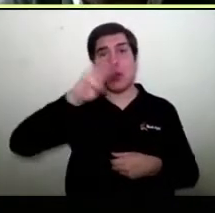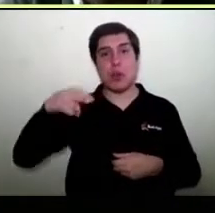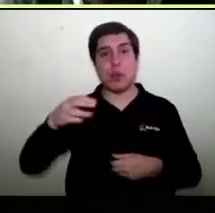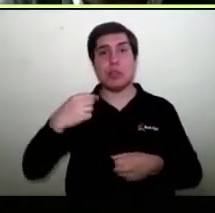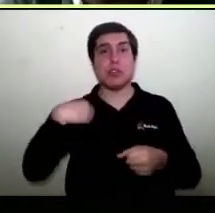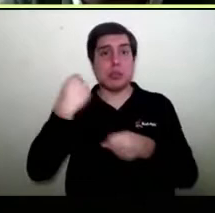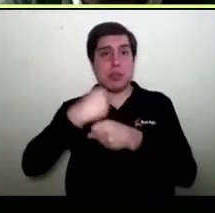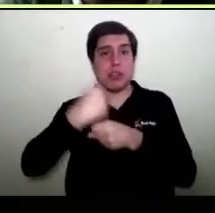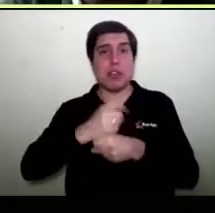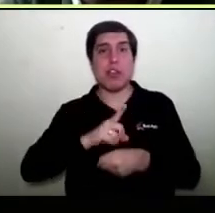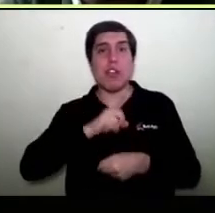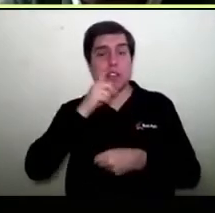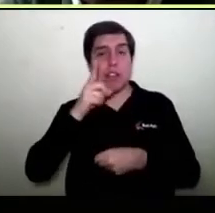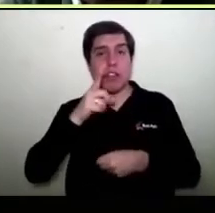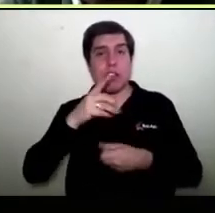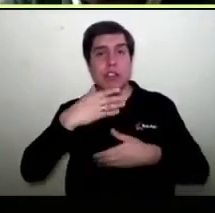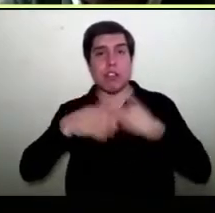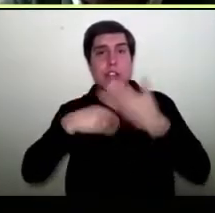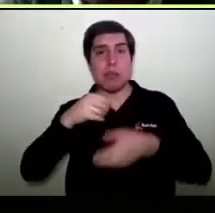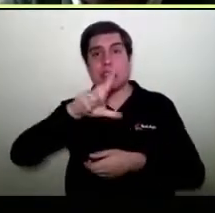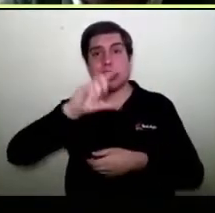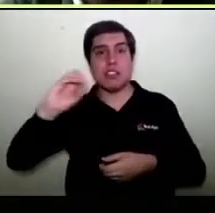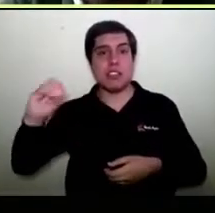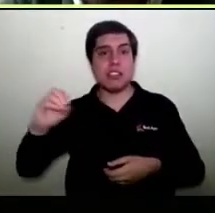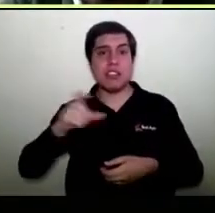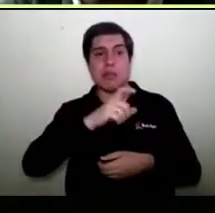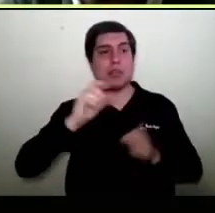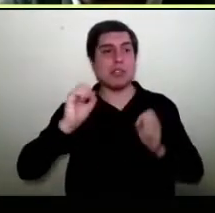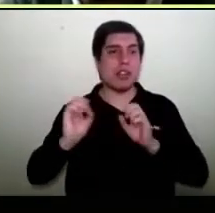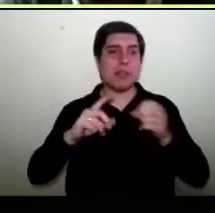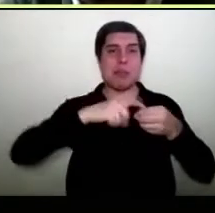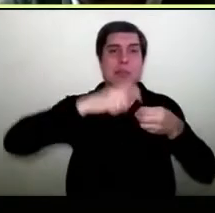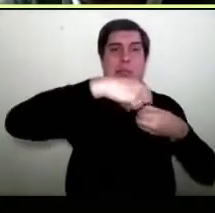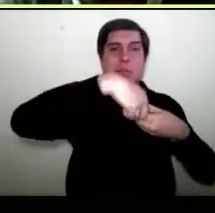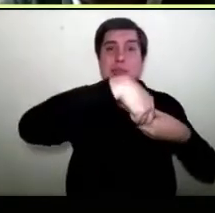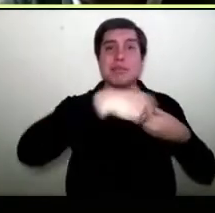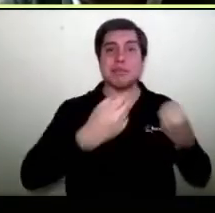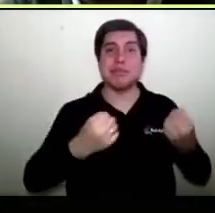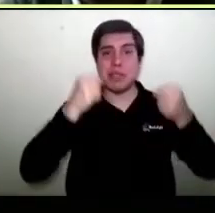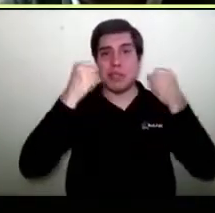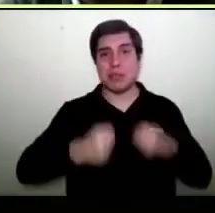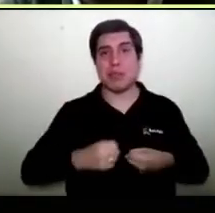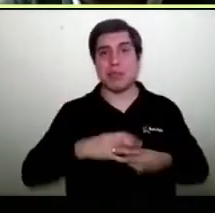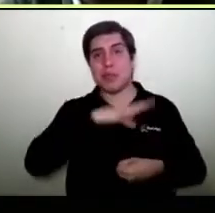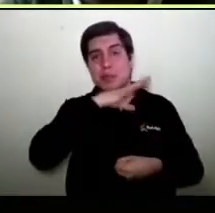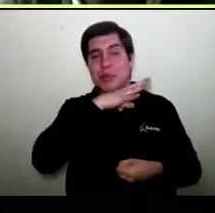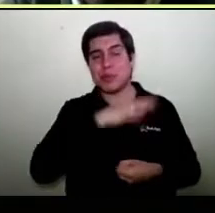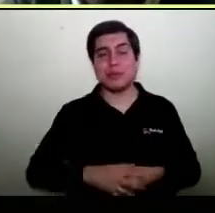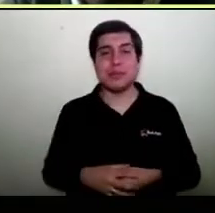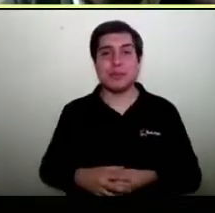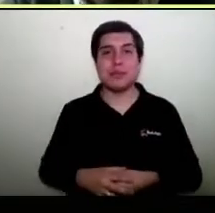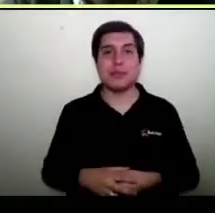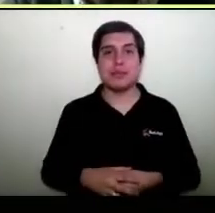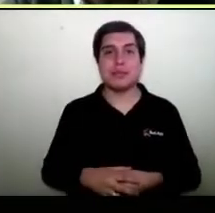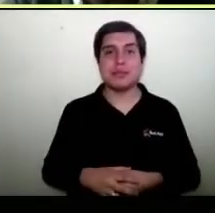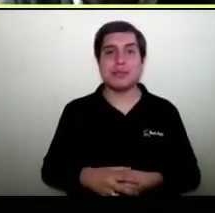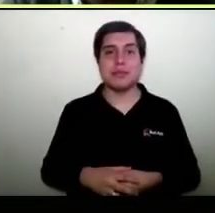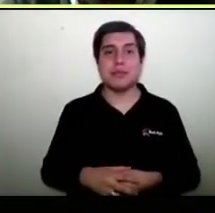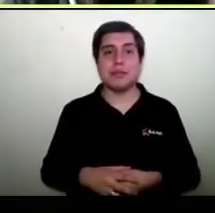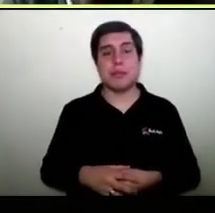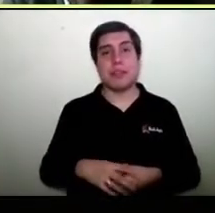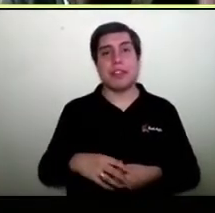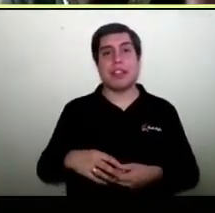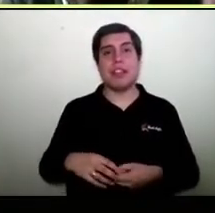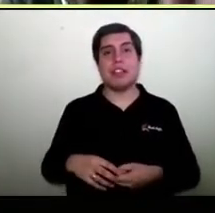buen trabajo, no debería tener menos de 700 seguidores en cada una de mis plataformas que yo decía lanzar. Porque lo mínimo que se pide